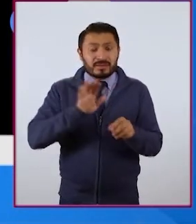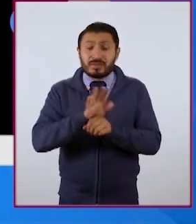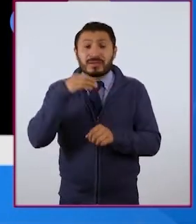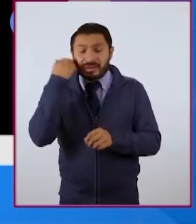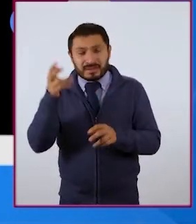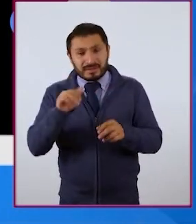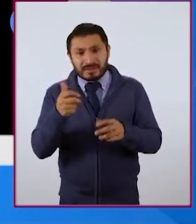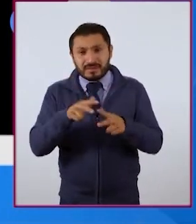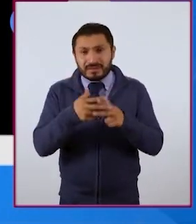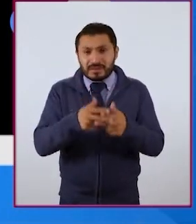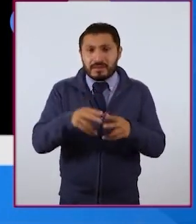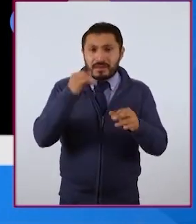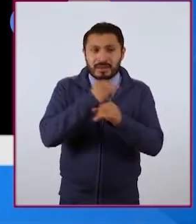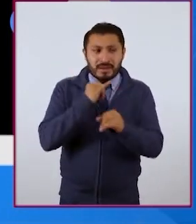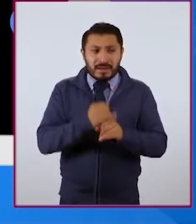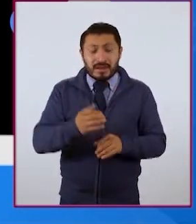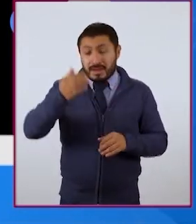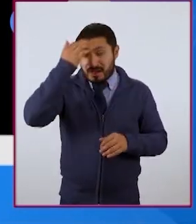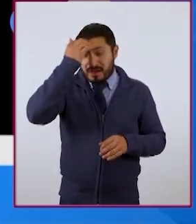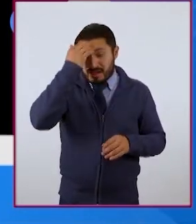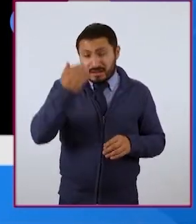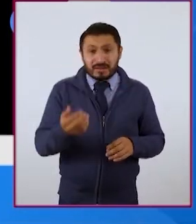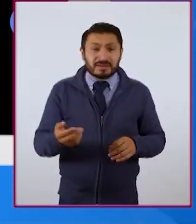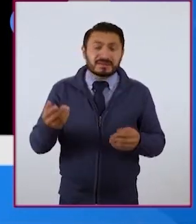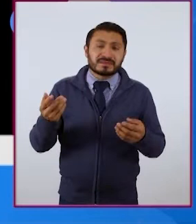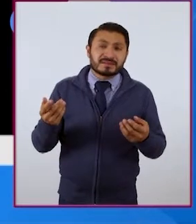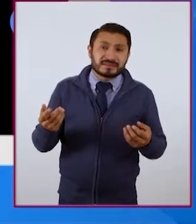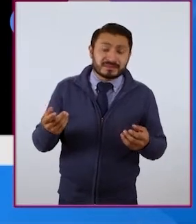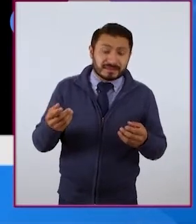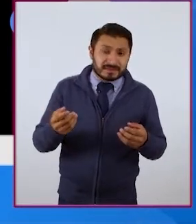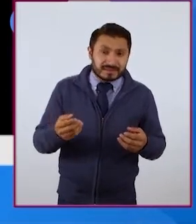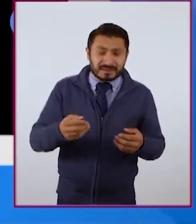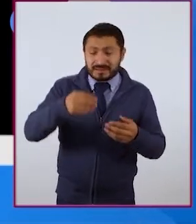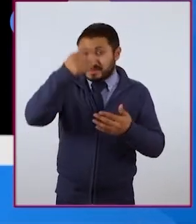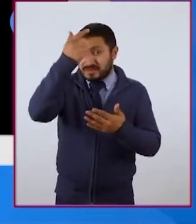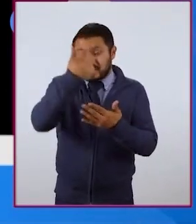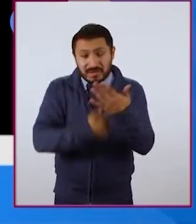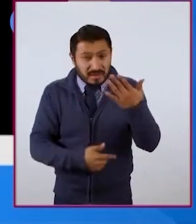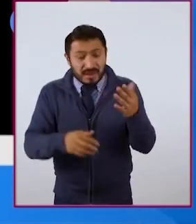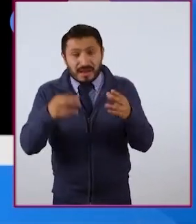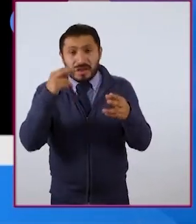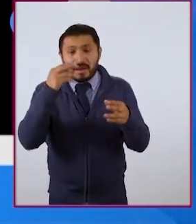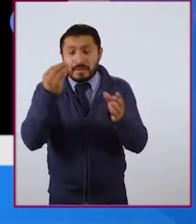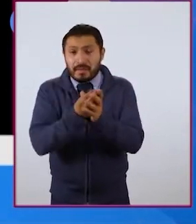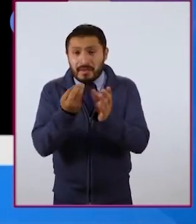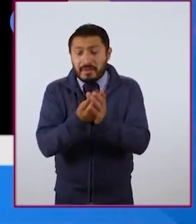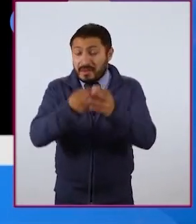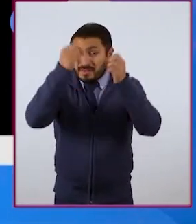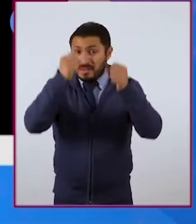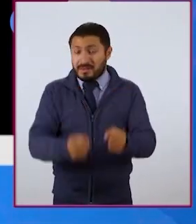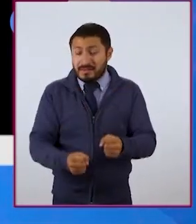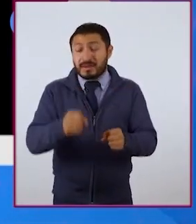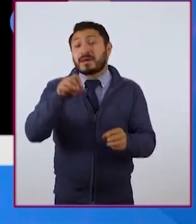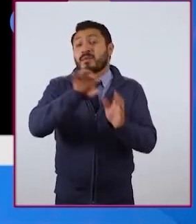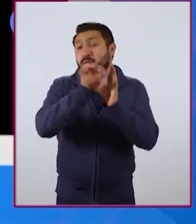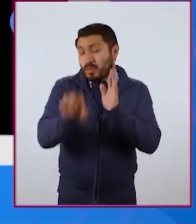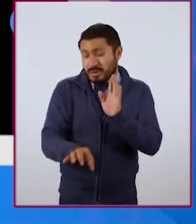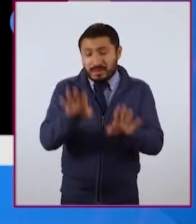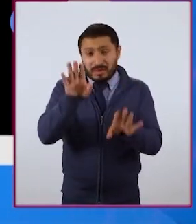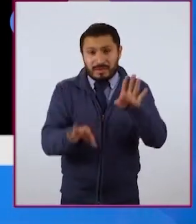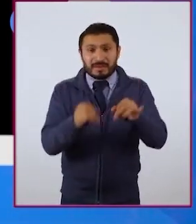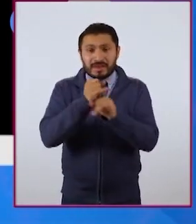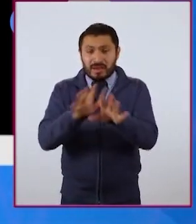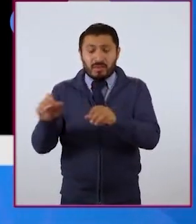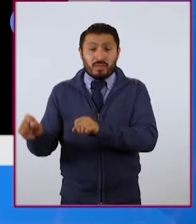internet. Y conocer sus términos de privacidad y seguridad. Muchas veces subimos